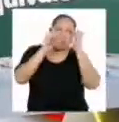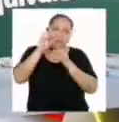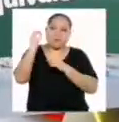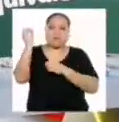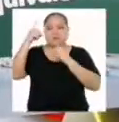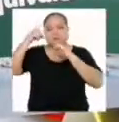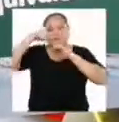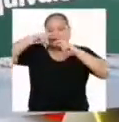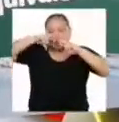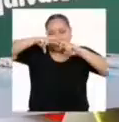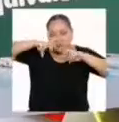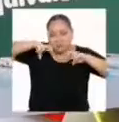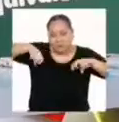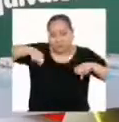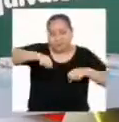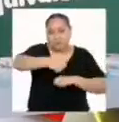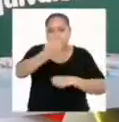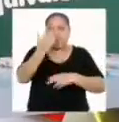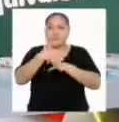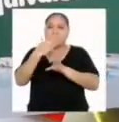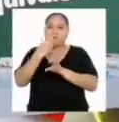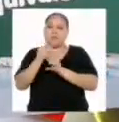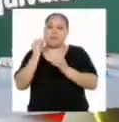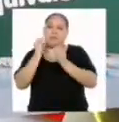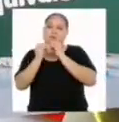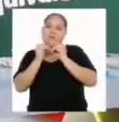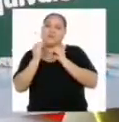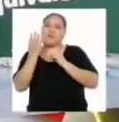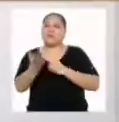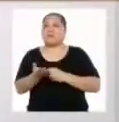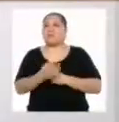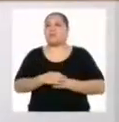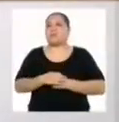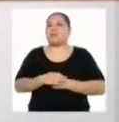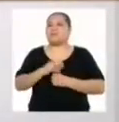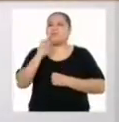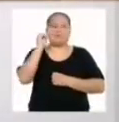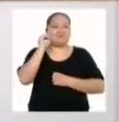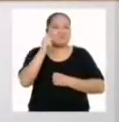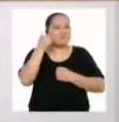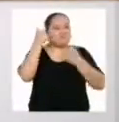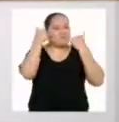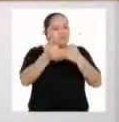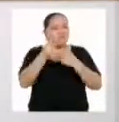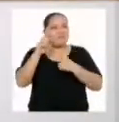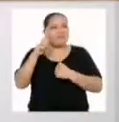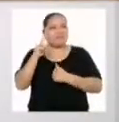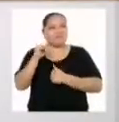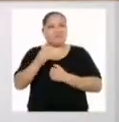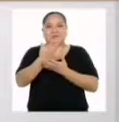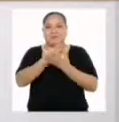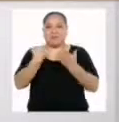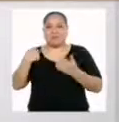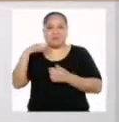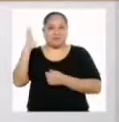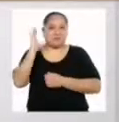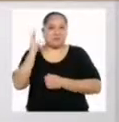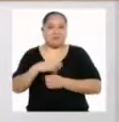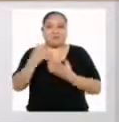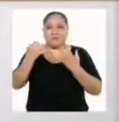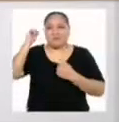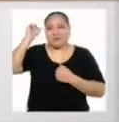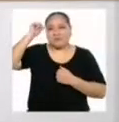investigar sobre otras estrategias y procedimientos de resolución. Muy bien, Rodrigo. Y antes de despedirme,